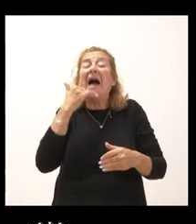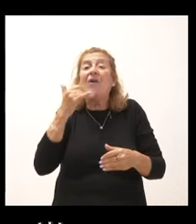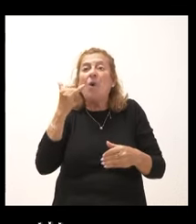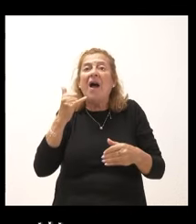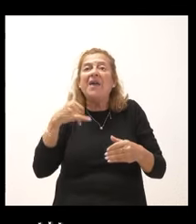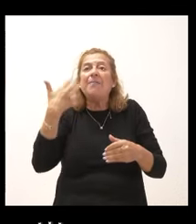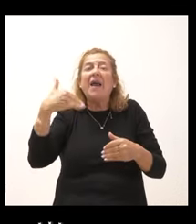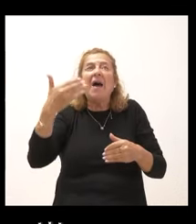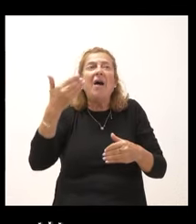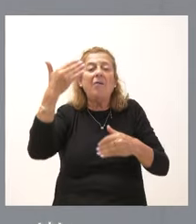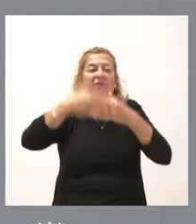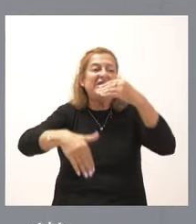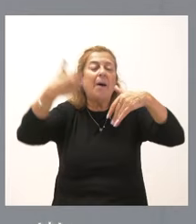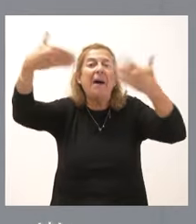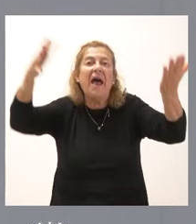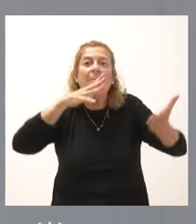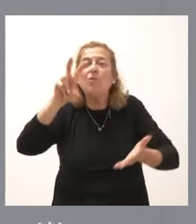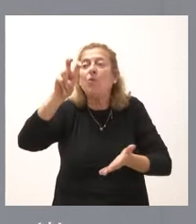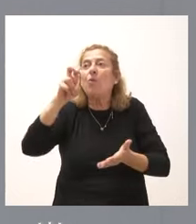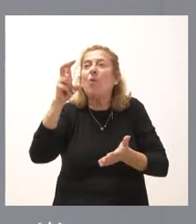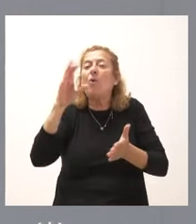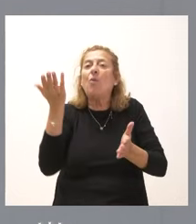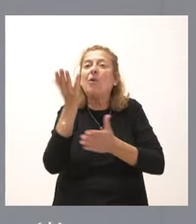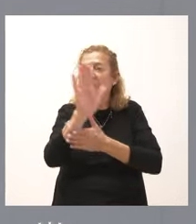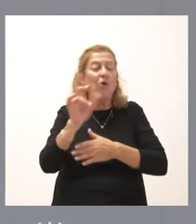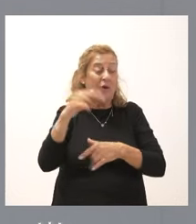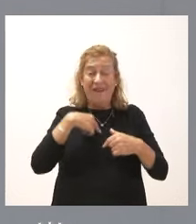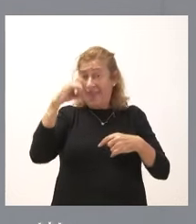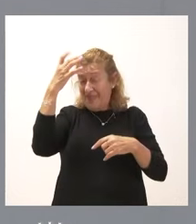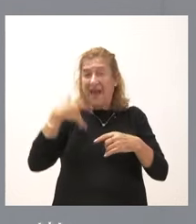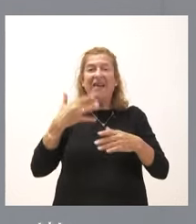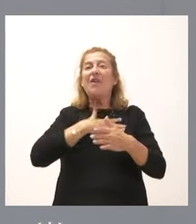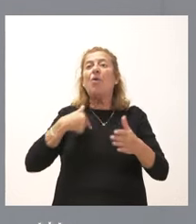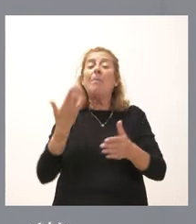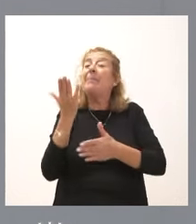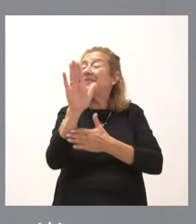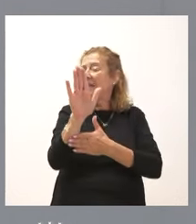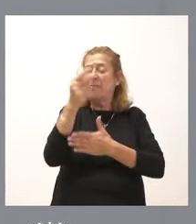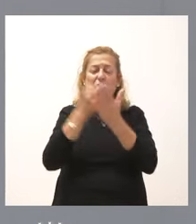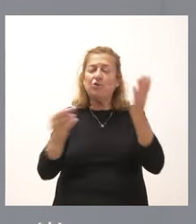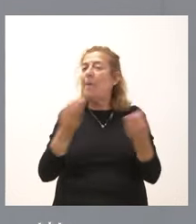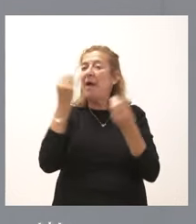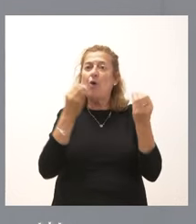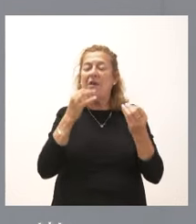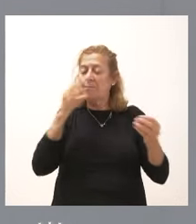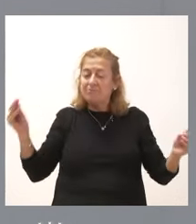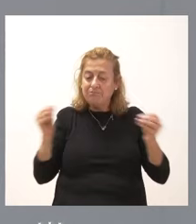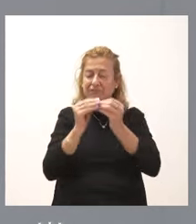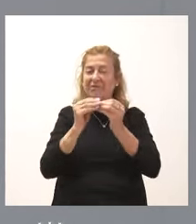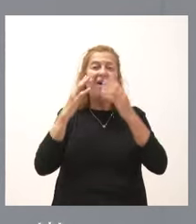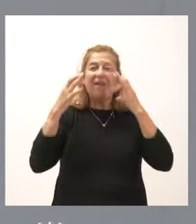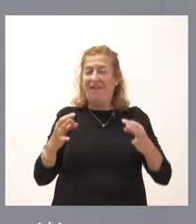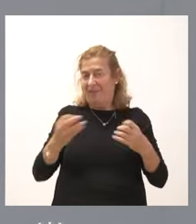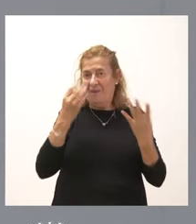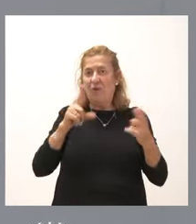presentar un nuevo proyecto? Nuestra idea es presentar los presupuestos mejores y los presupuestos más ajustados a la realidad. No es tanto